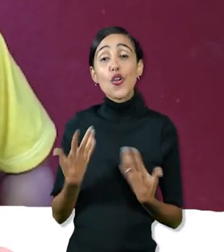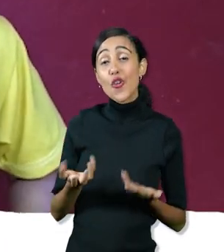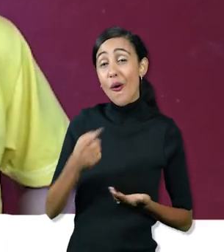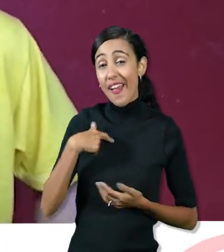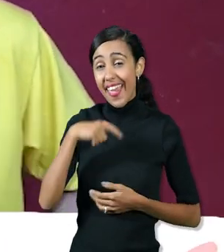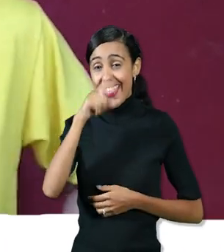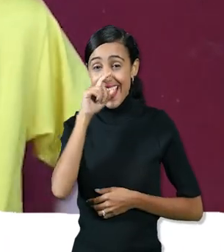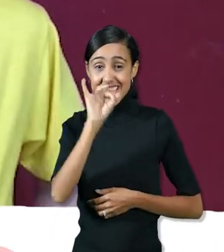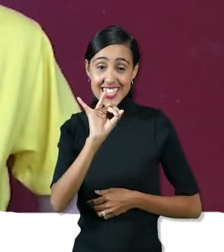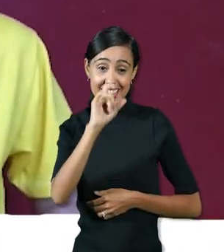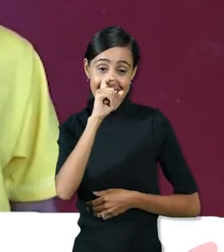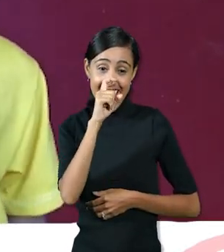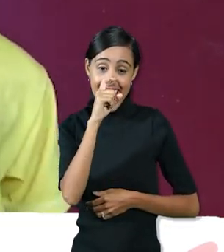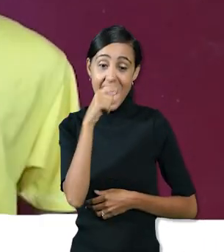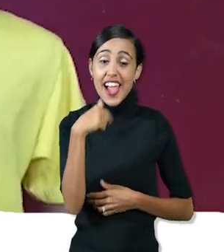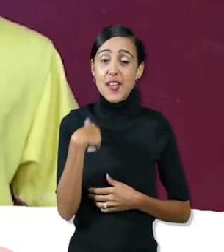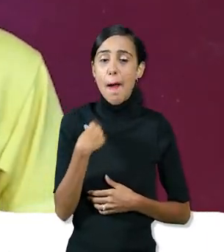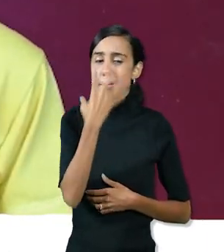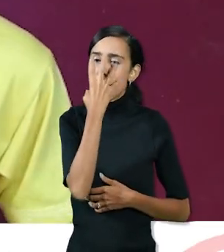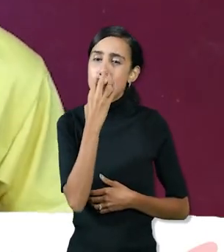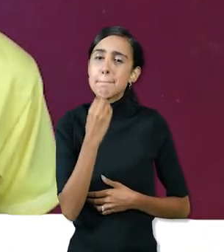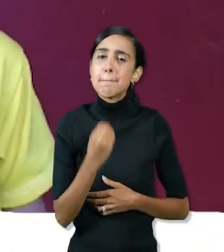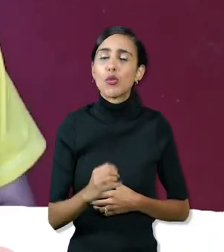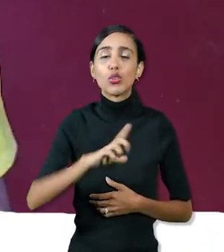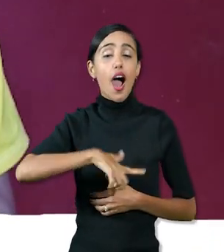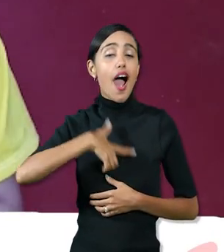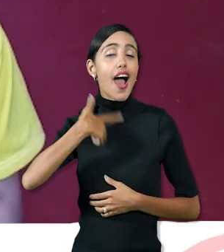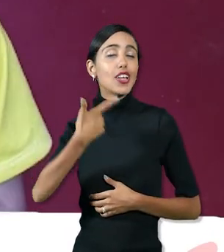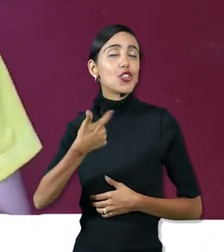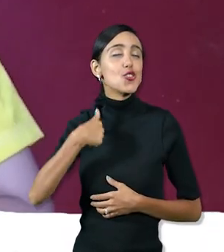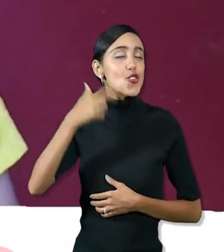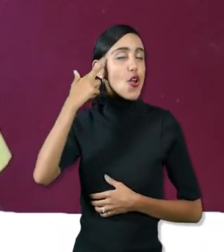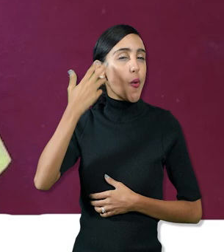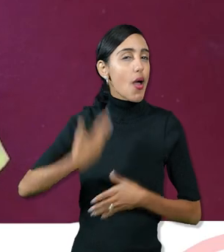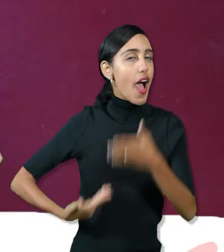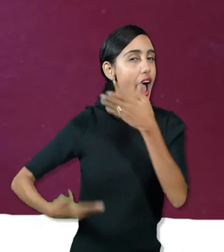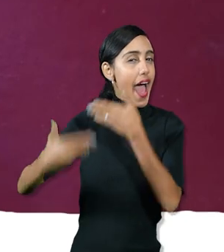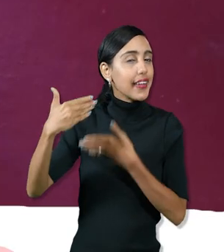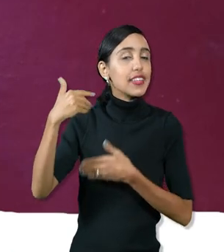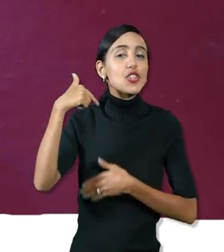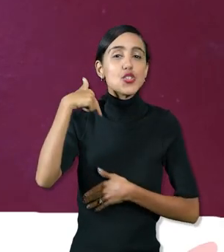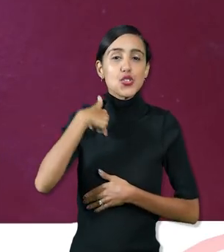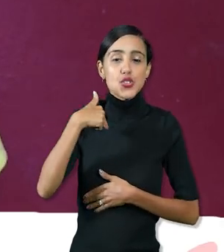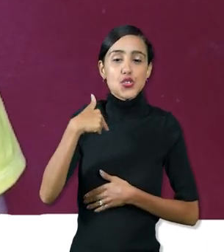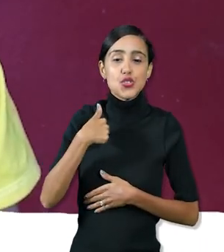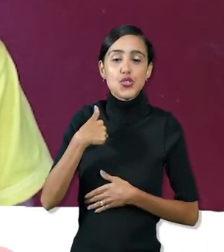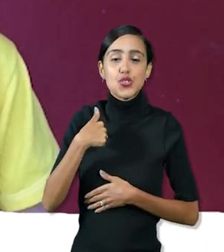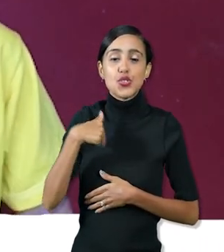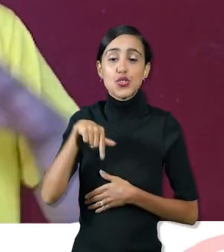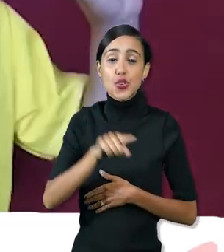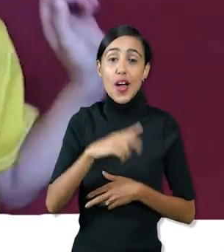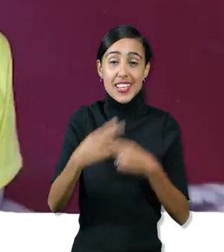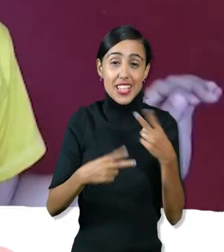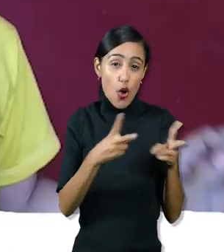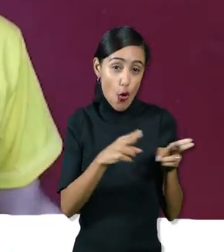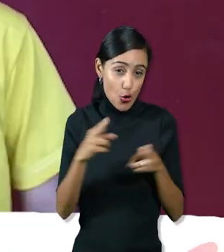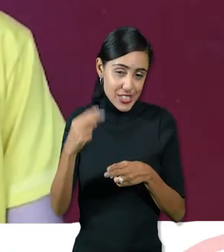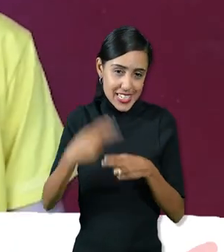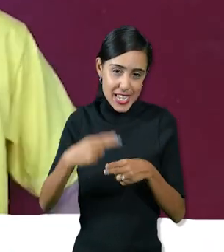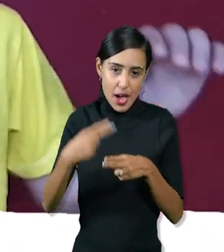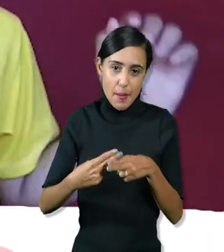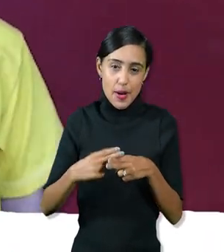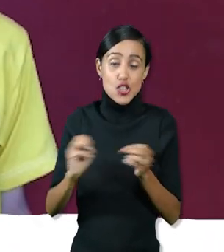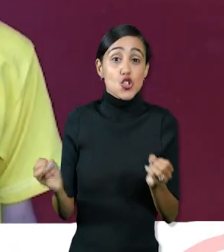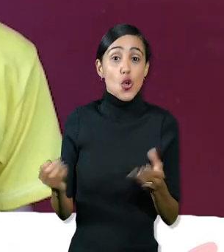7 años y a me gusta actuar me acuerdo una vez que estaba en el corto la sorpresa